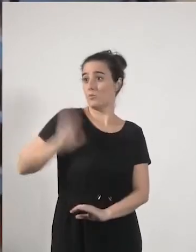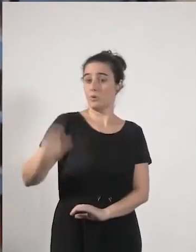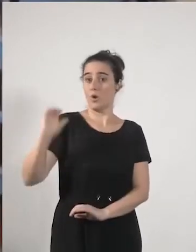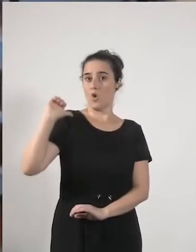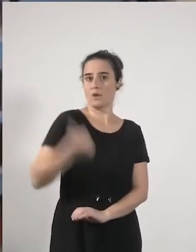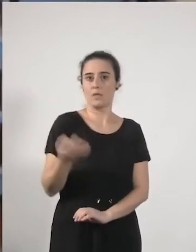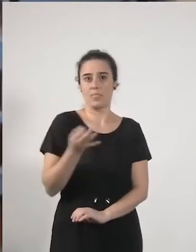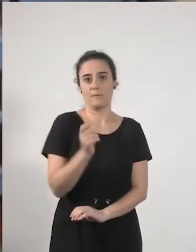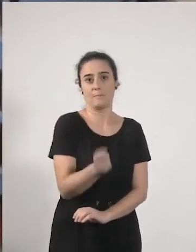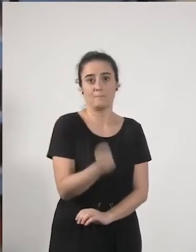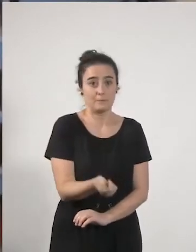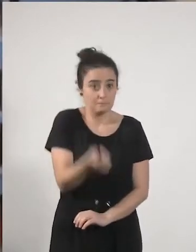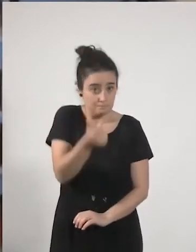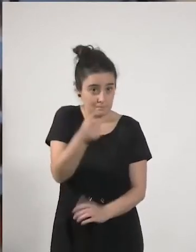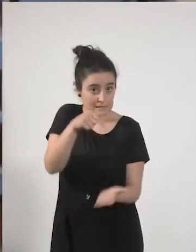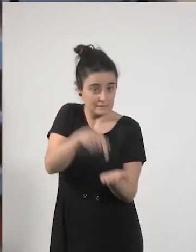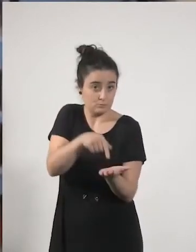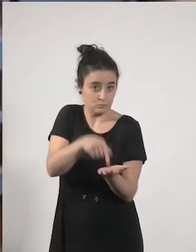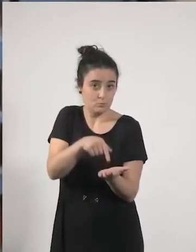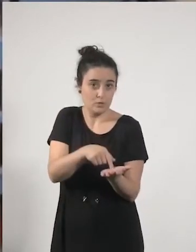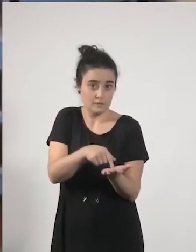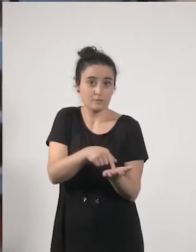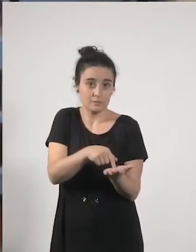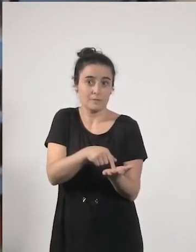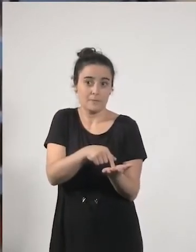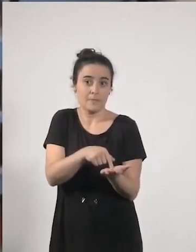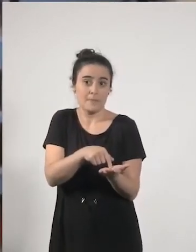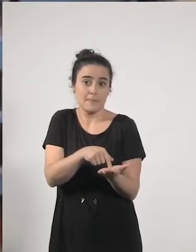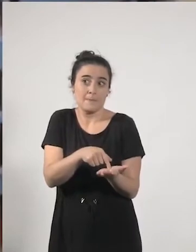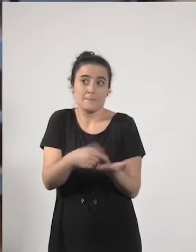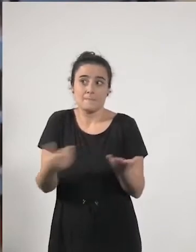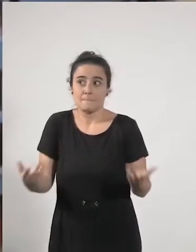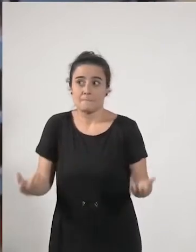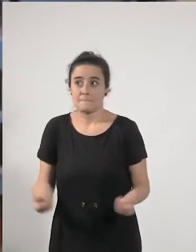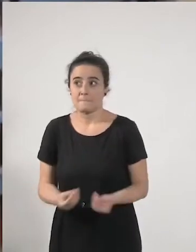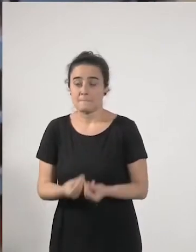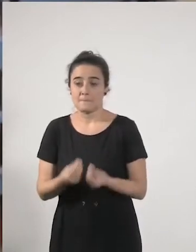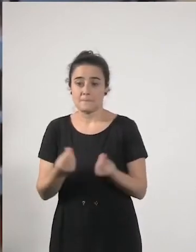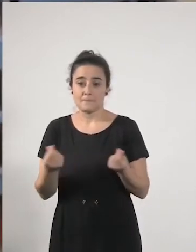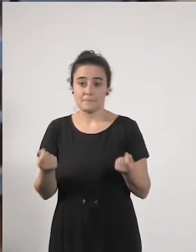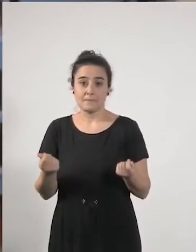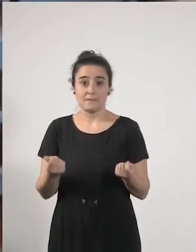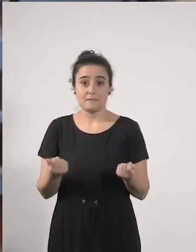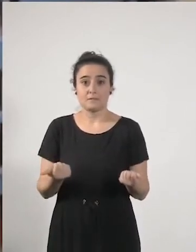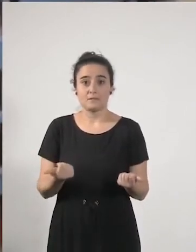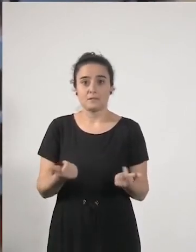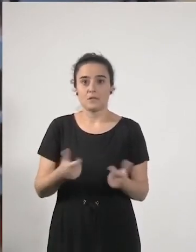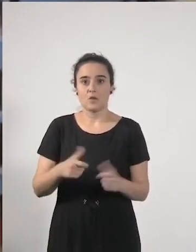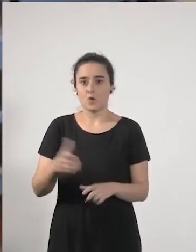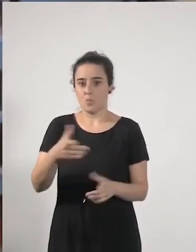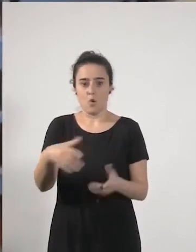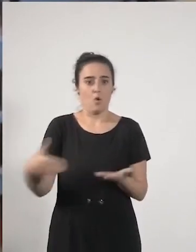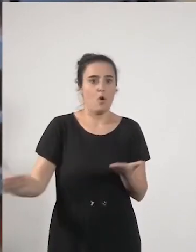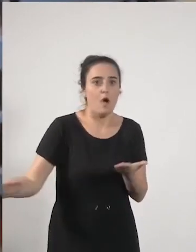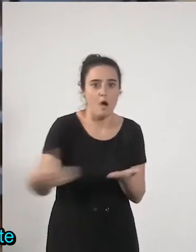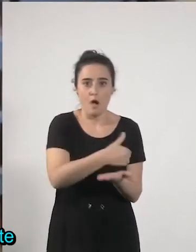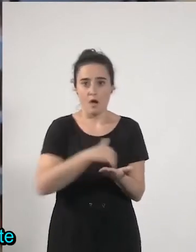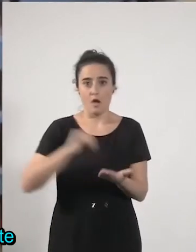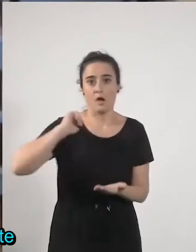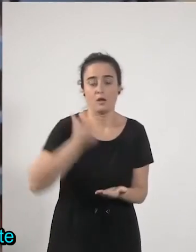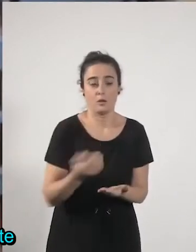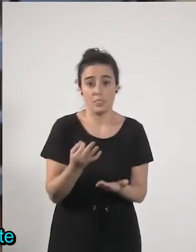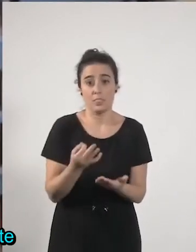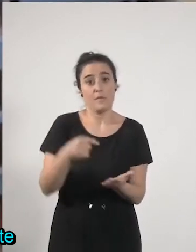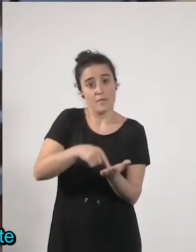a las rentas más elevadas y a las grandes fortunas etcétera y